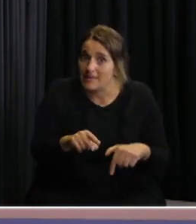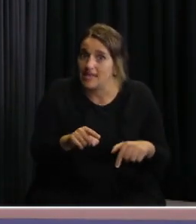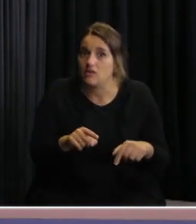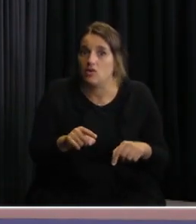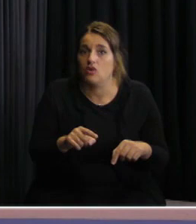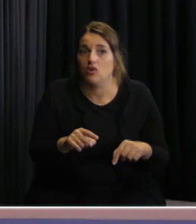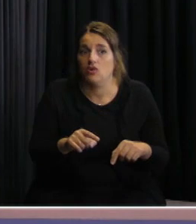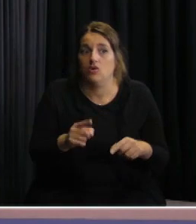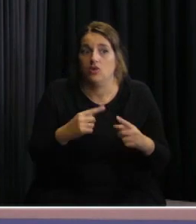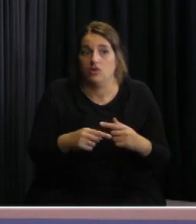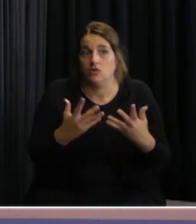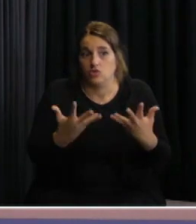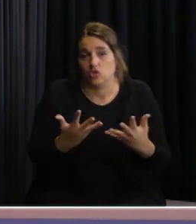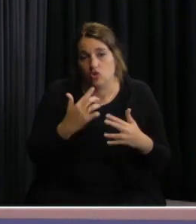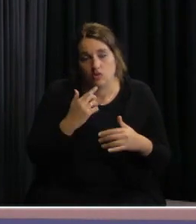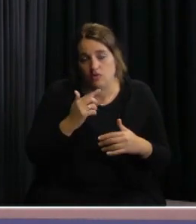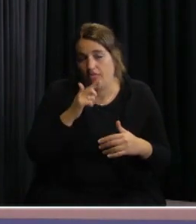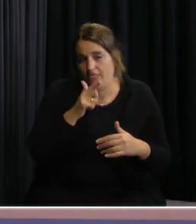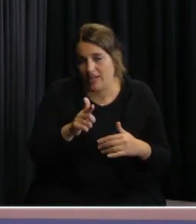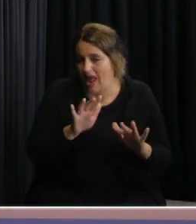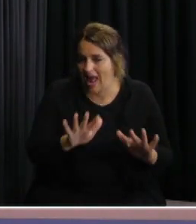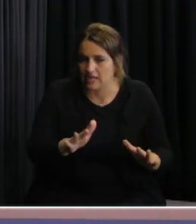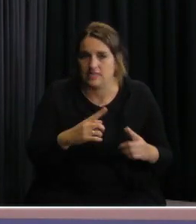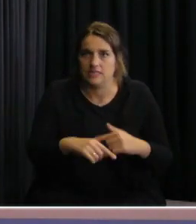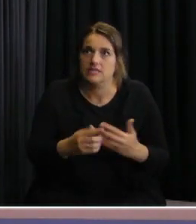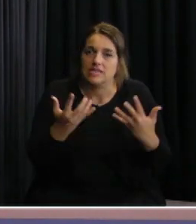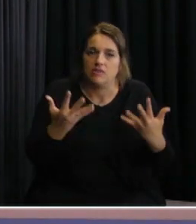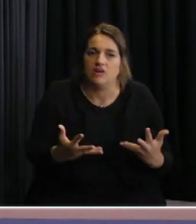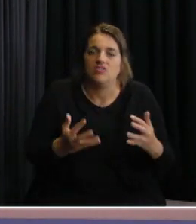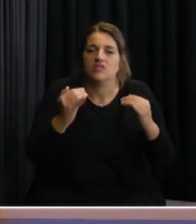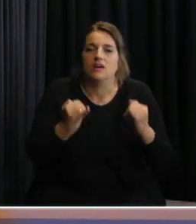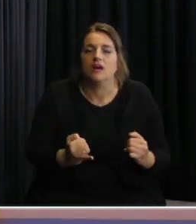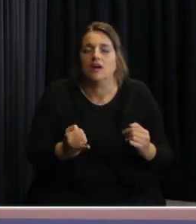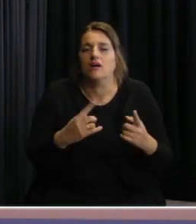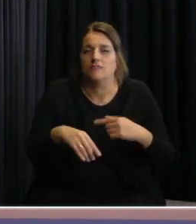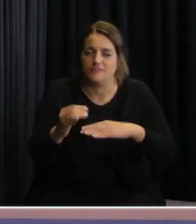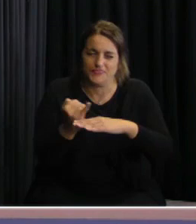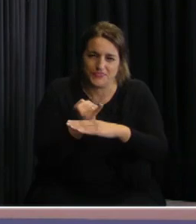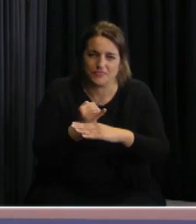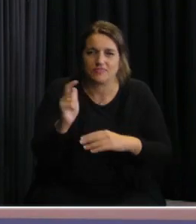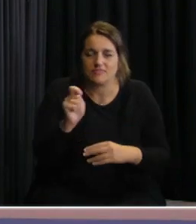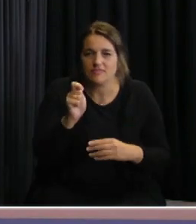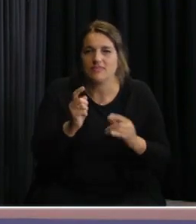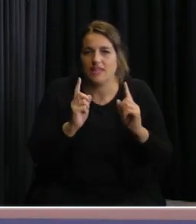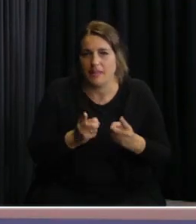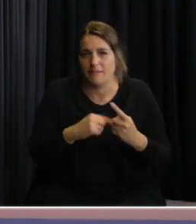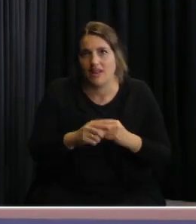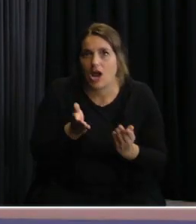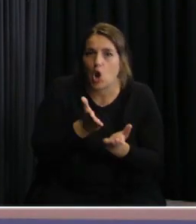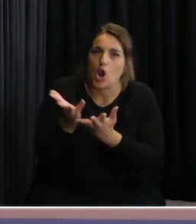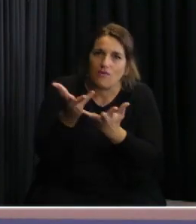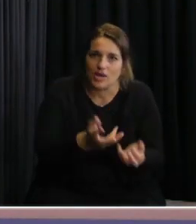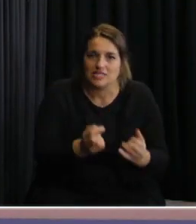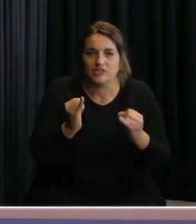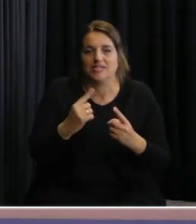antes de esperar vamos a ir y vamos a ir no sólo de la institucionalidad pública sino también en colaboración con la